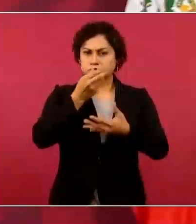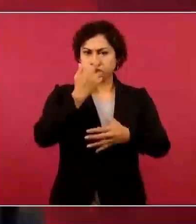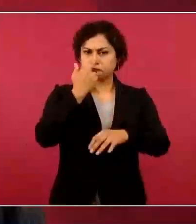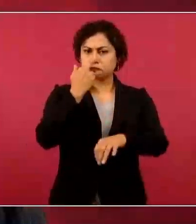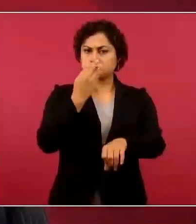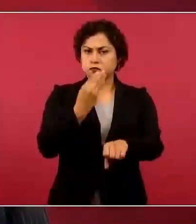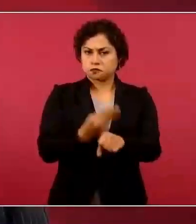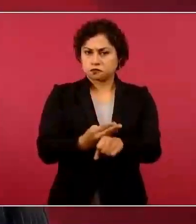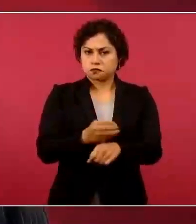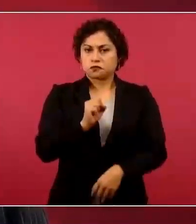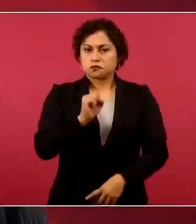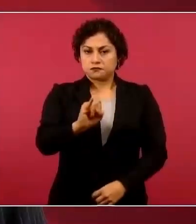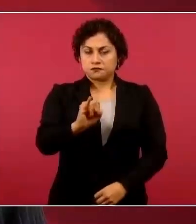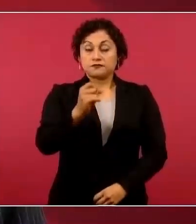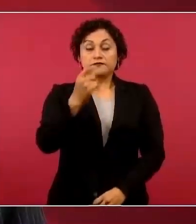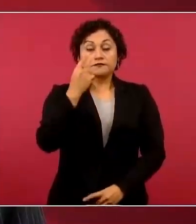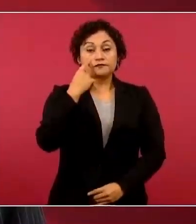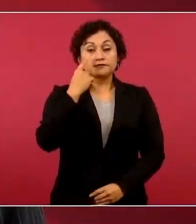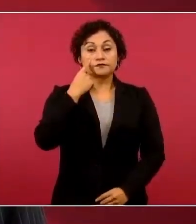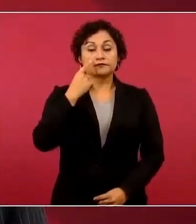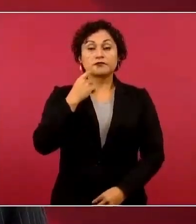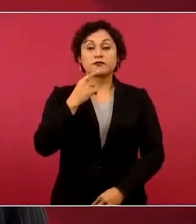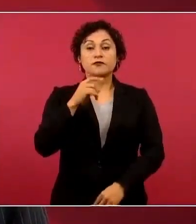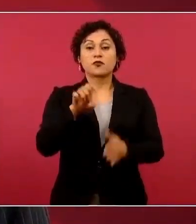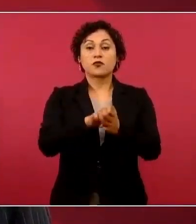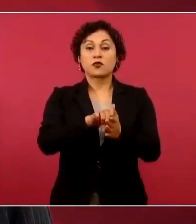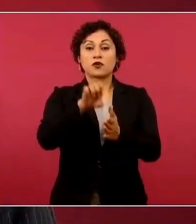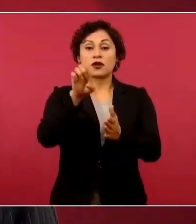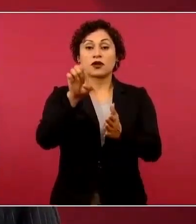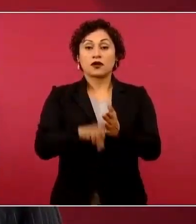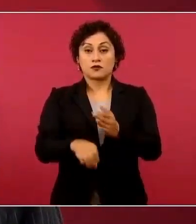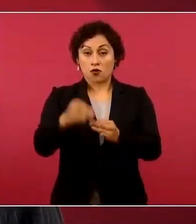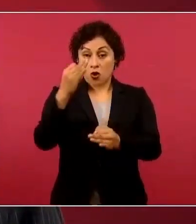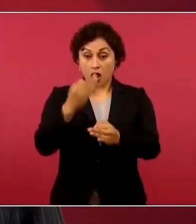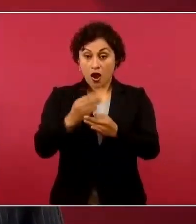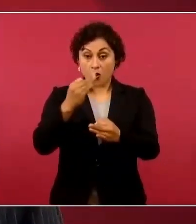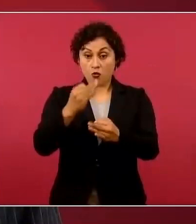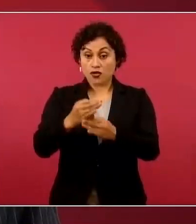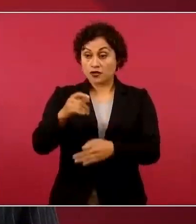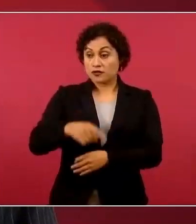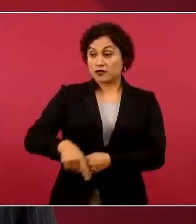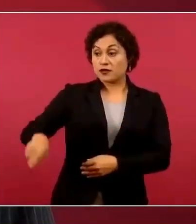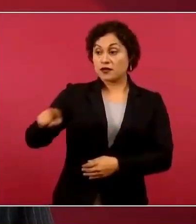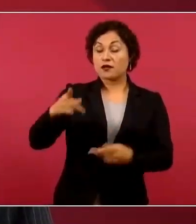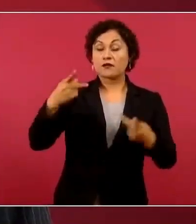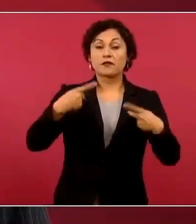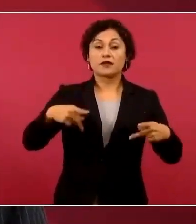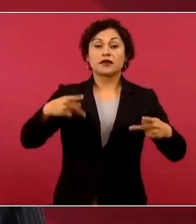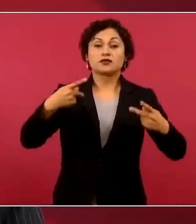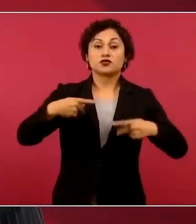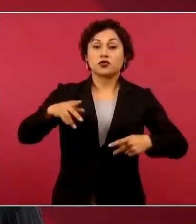Cualquiera de los que se están postulando,